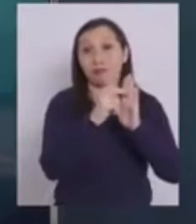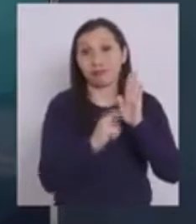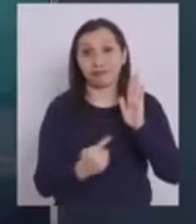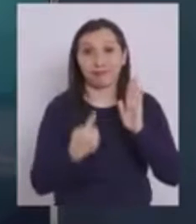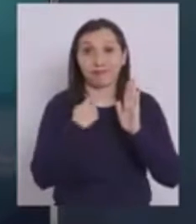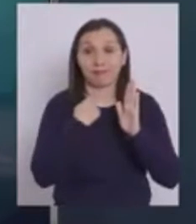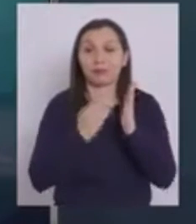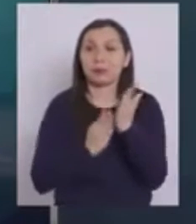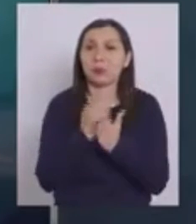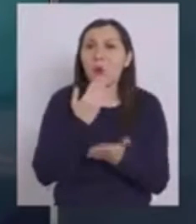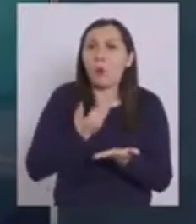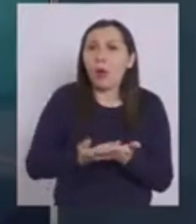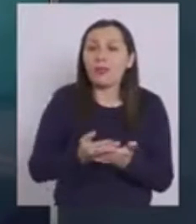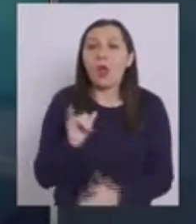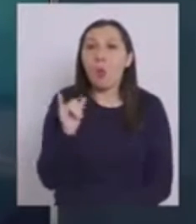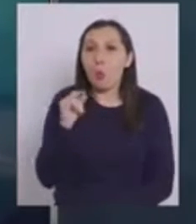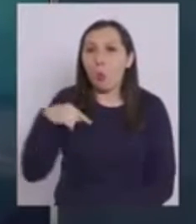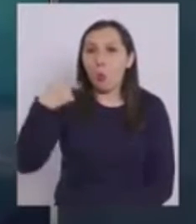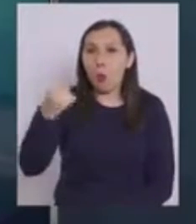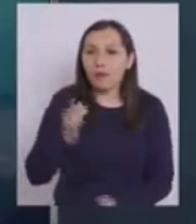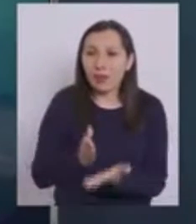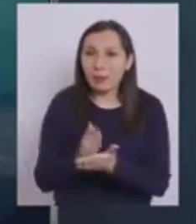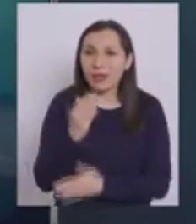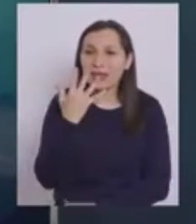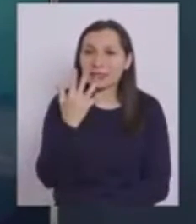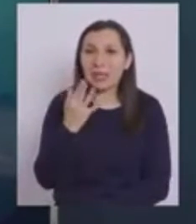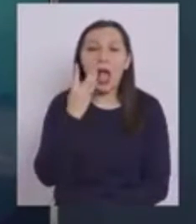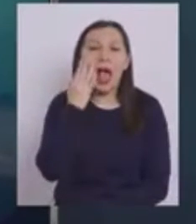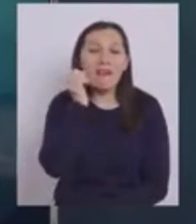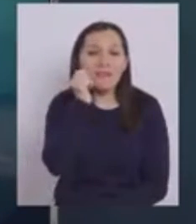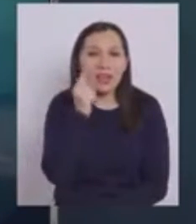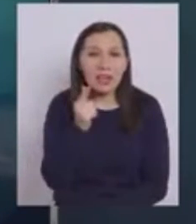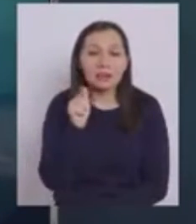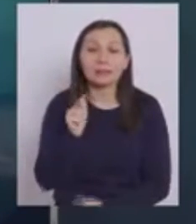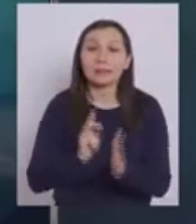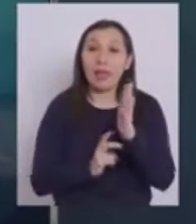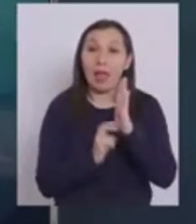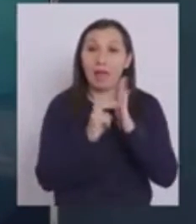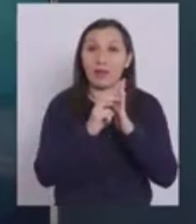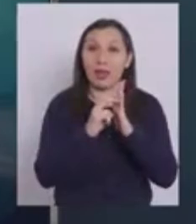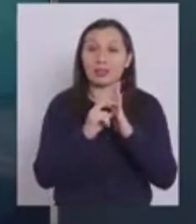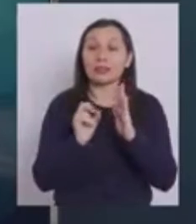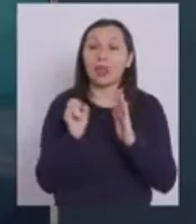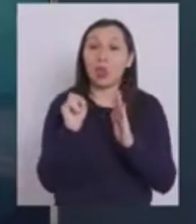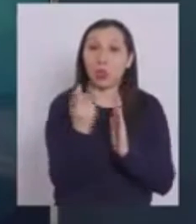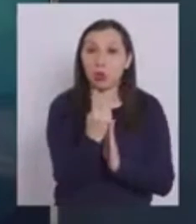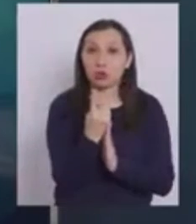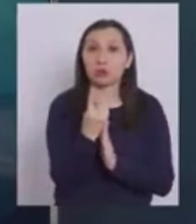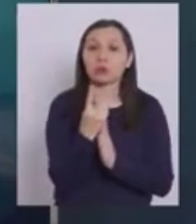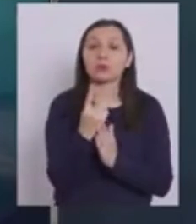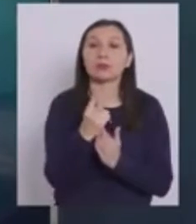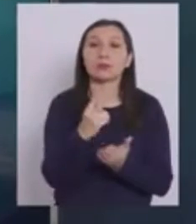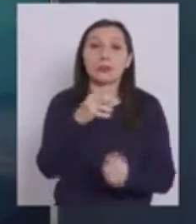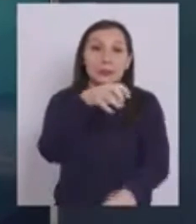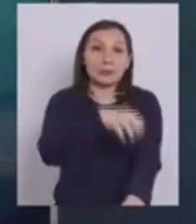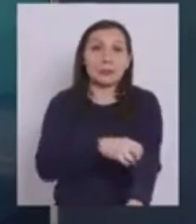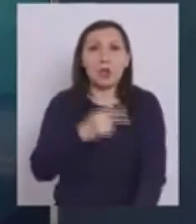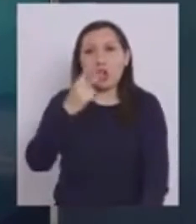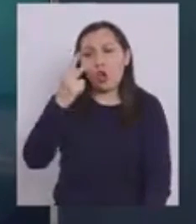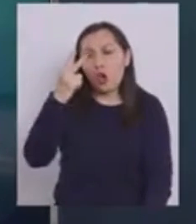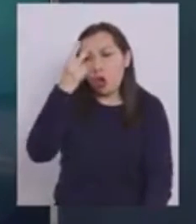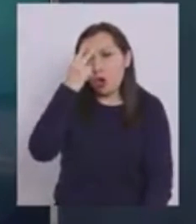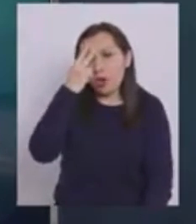retroceden ocurren a partir del día jueves 5 de abril Avanzan a transición en la región de